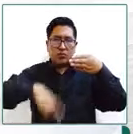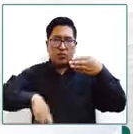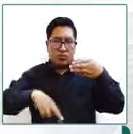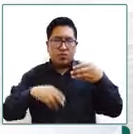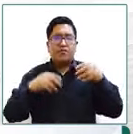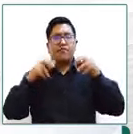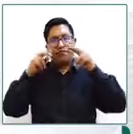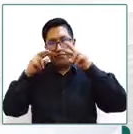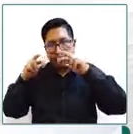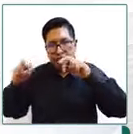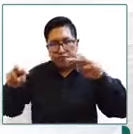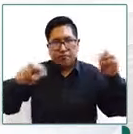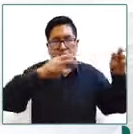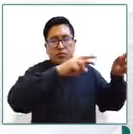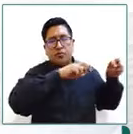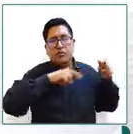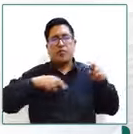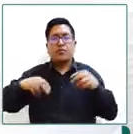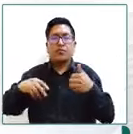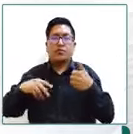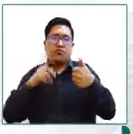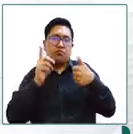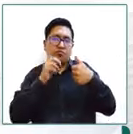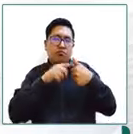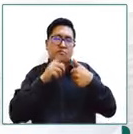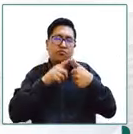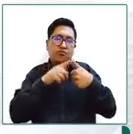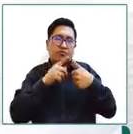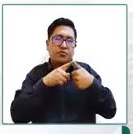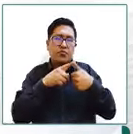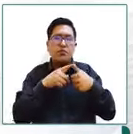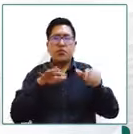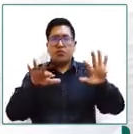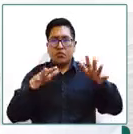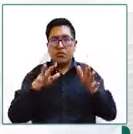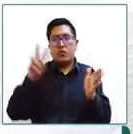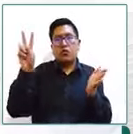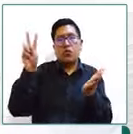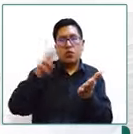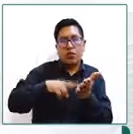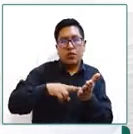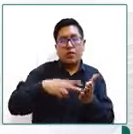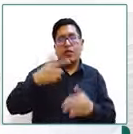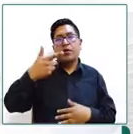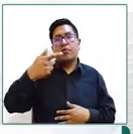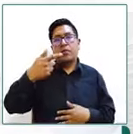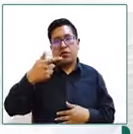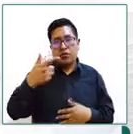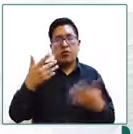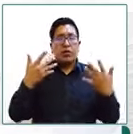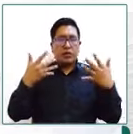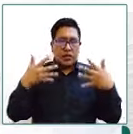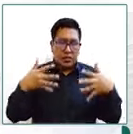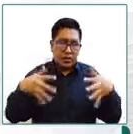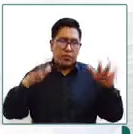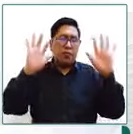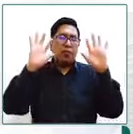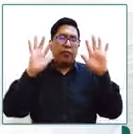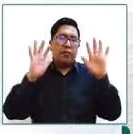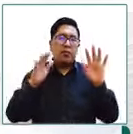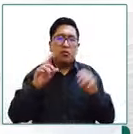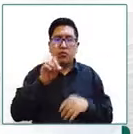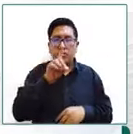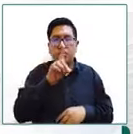investigación defensorial se ha establecido que hasta 2021 existe existirían